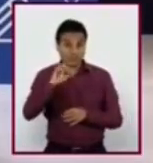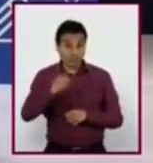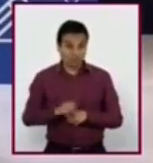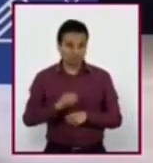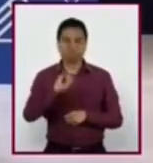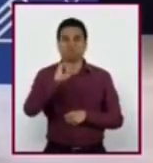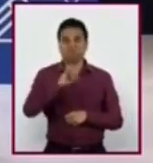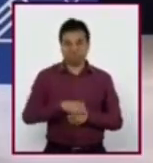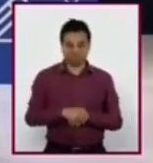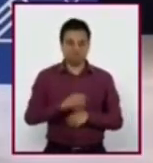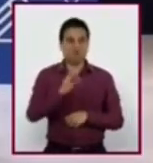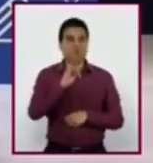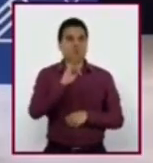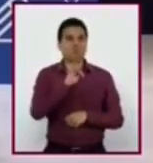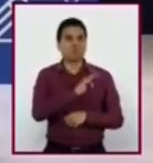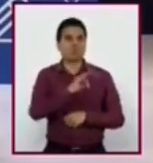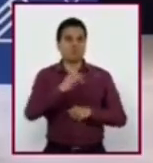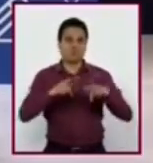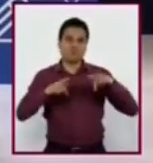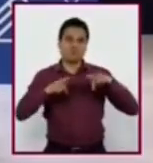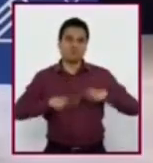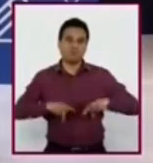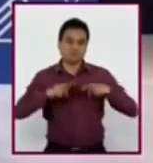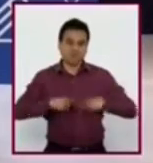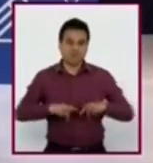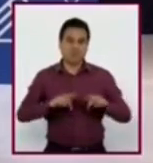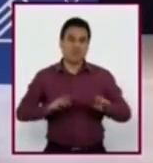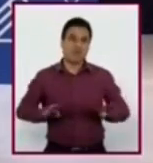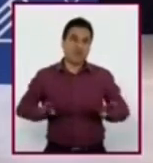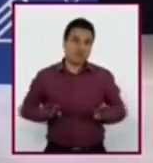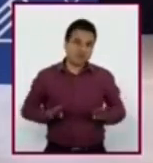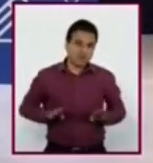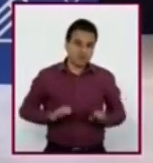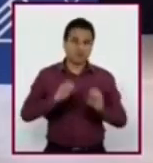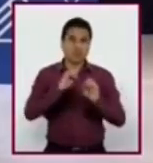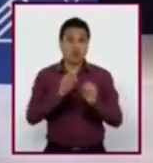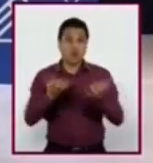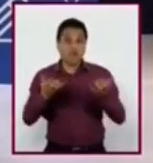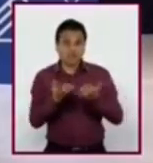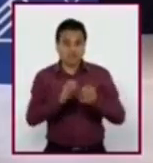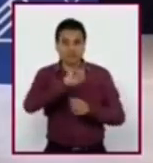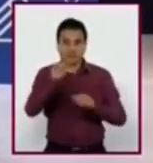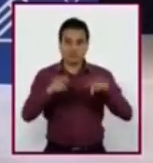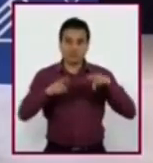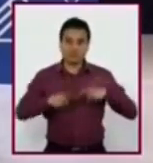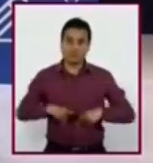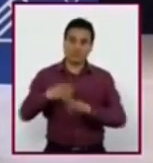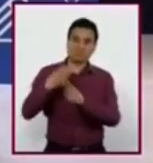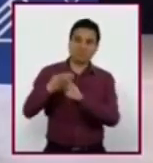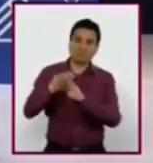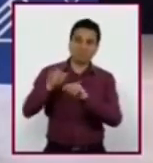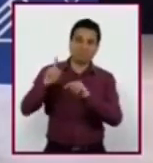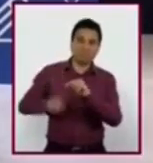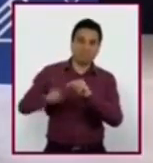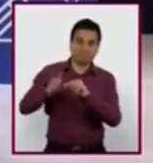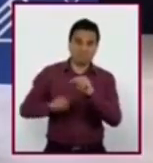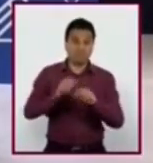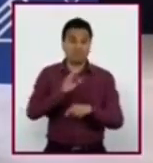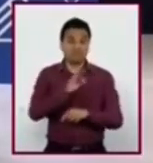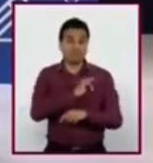puede hacernos caer en actitudes o acciones que limitan la libertad de aquellos en quienes depositamos esos prejuicios.